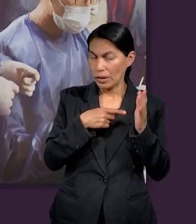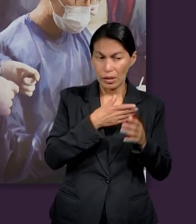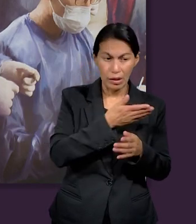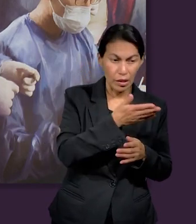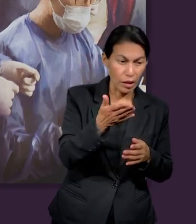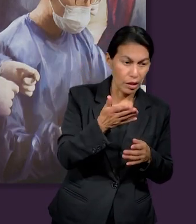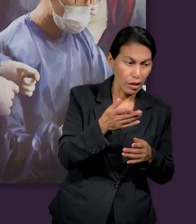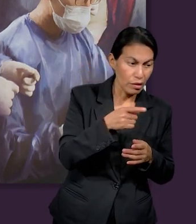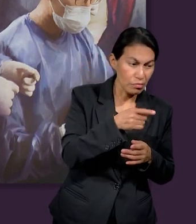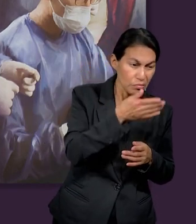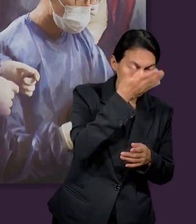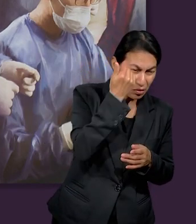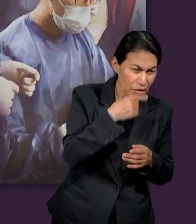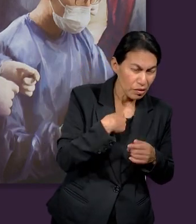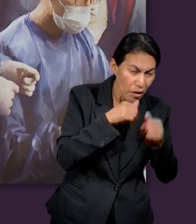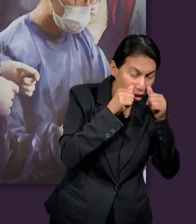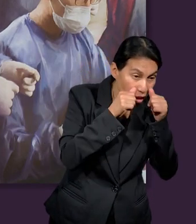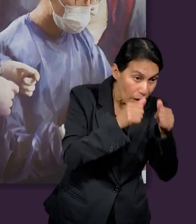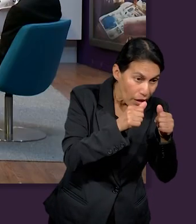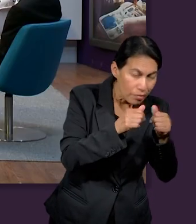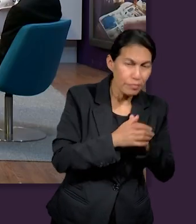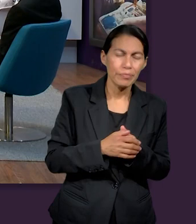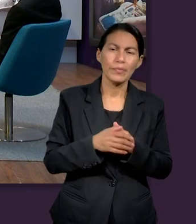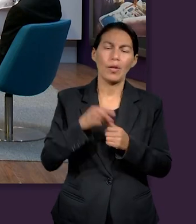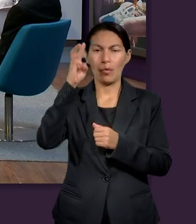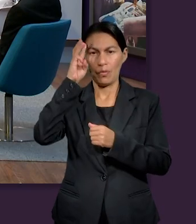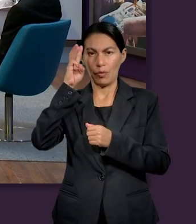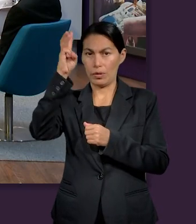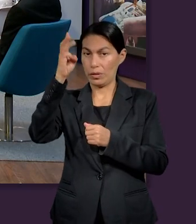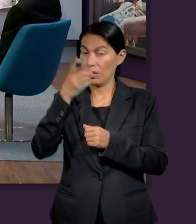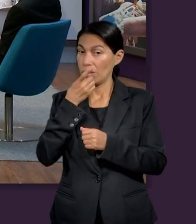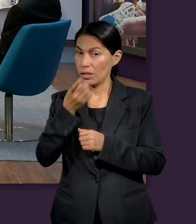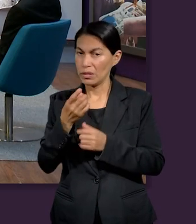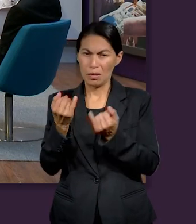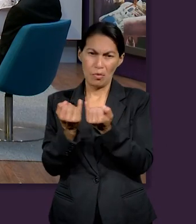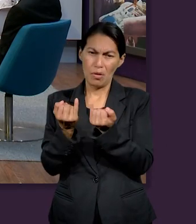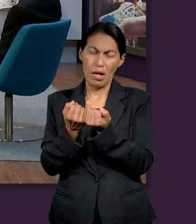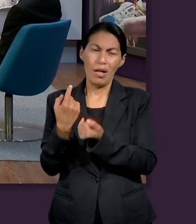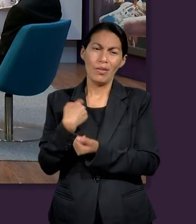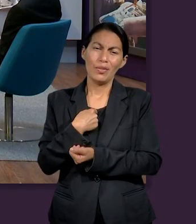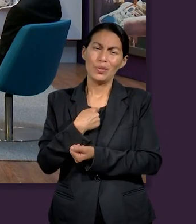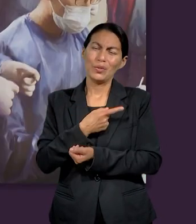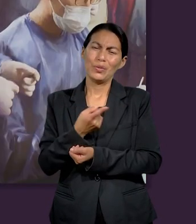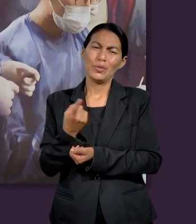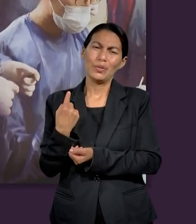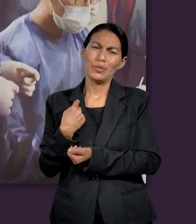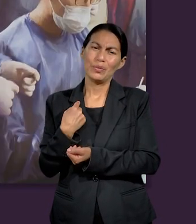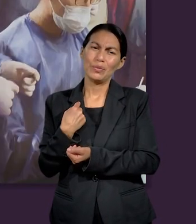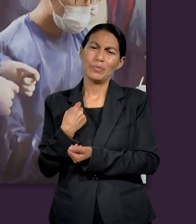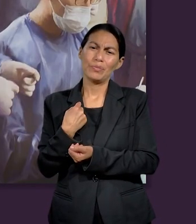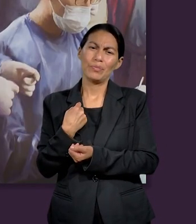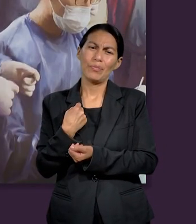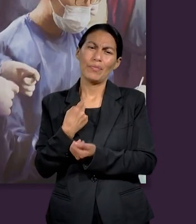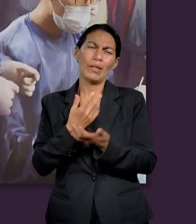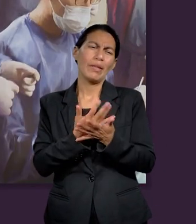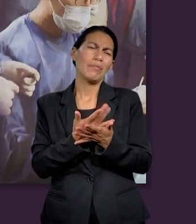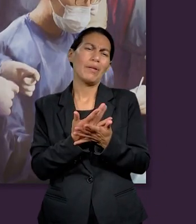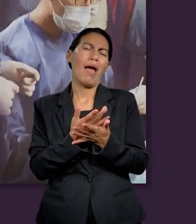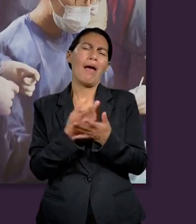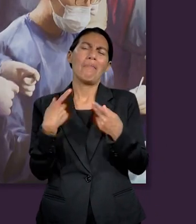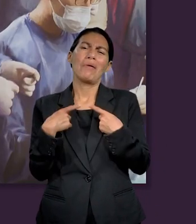Aileen donde dice y de la causa del desconocido me informaba con diligencia la hermana White igual menciona que no tenemos que esperar nosotros